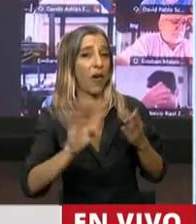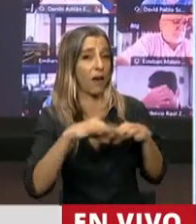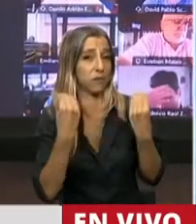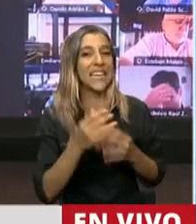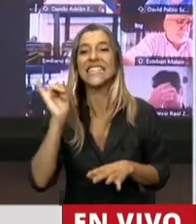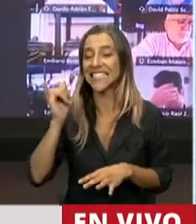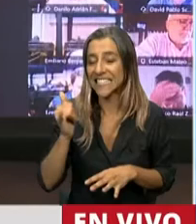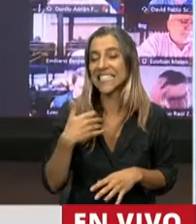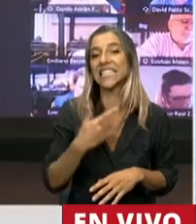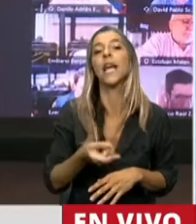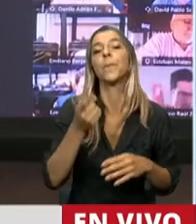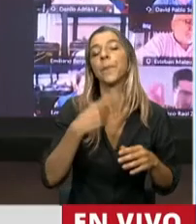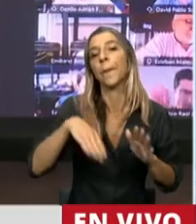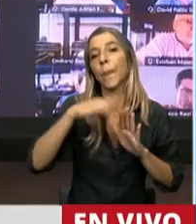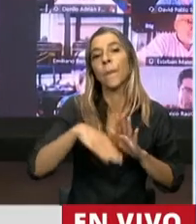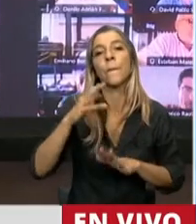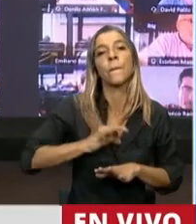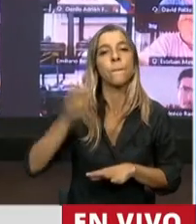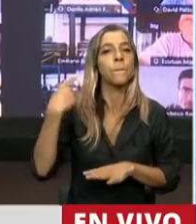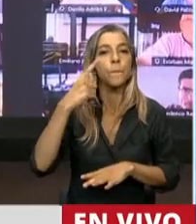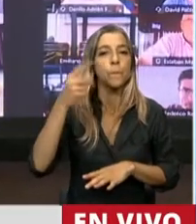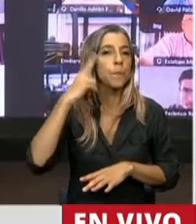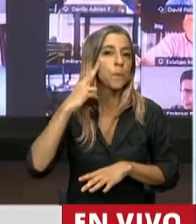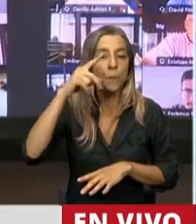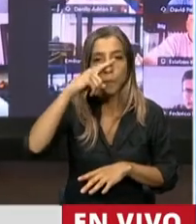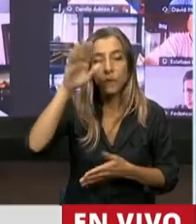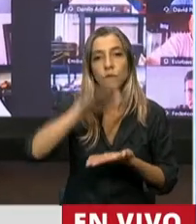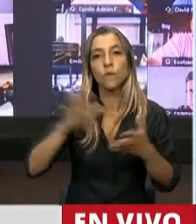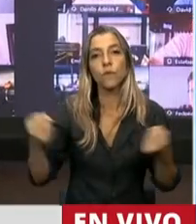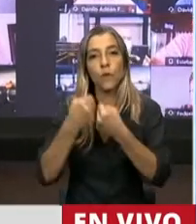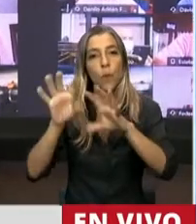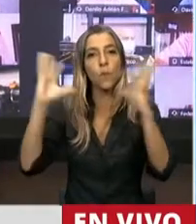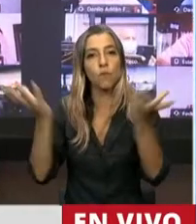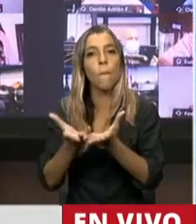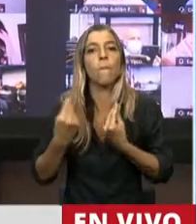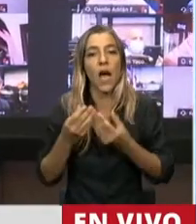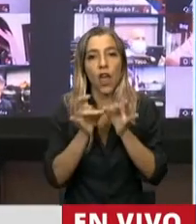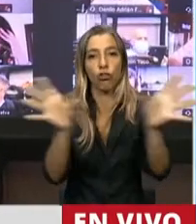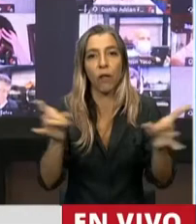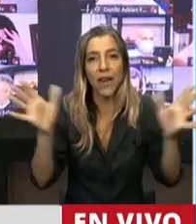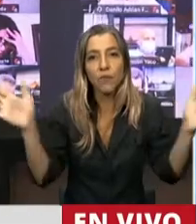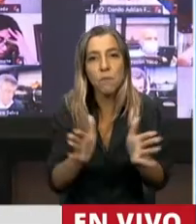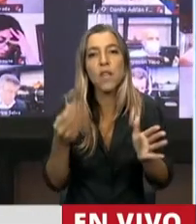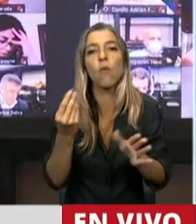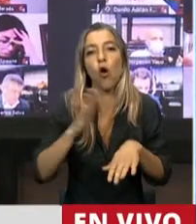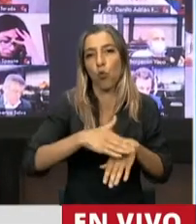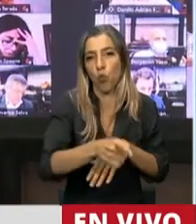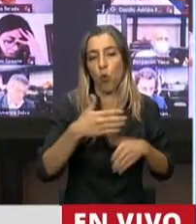protocolo de 1997 que enmienda el convenio internacional para prevenir la contaminación por los buques.